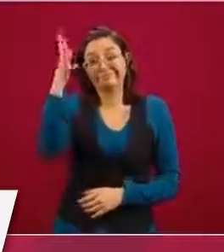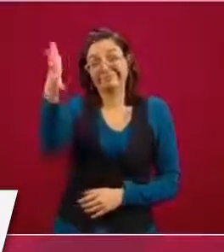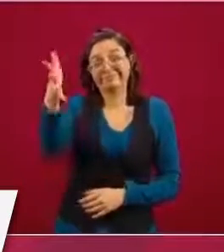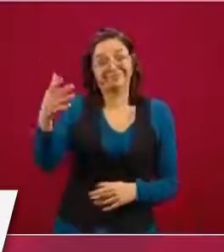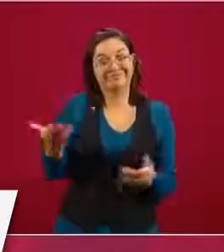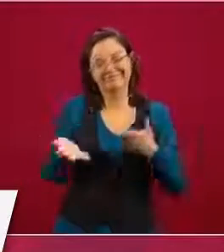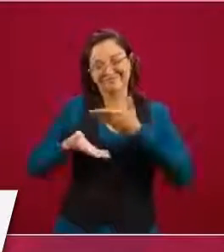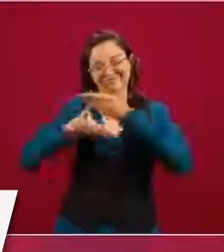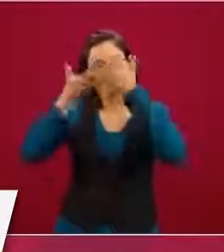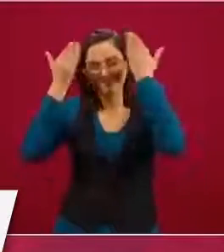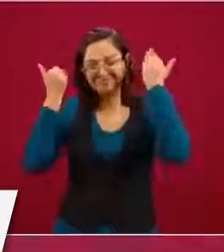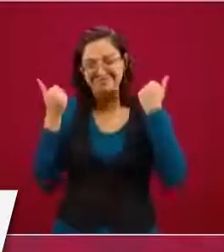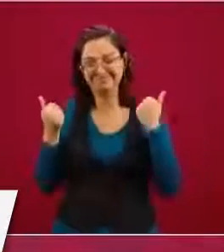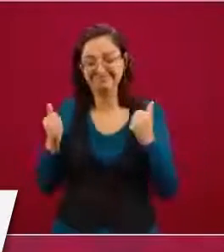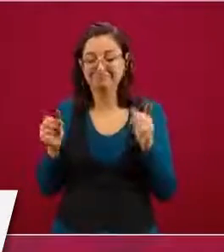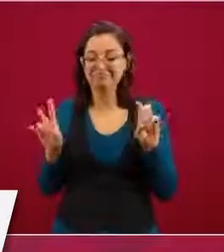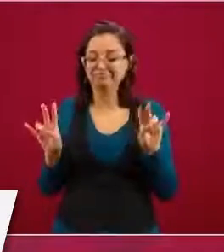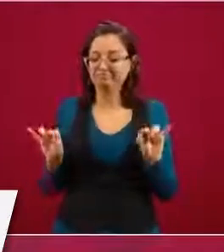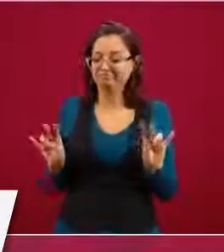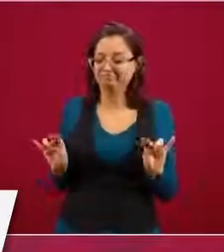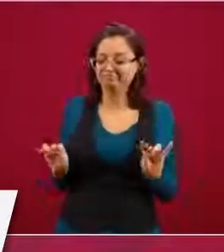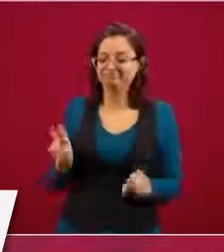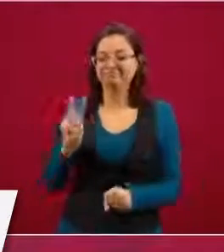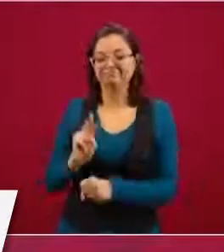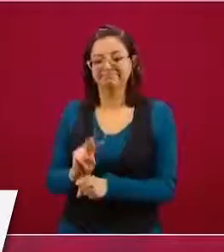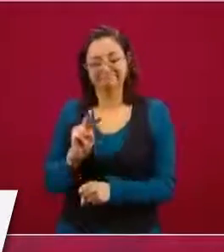tenemos que seguir pendientes. Y aquí les vamos a estar informando.